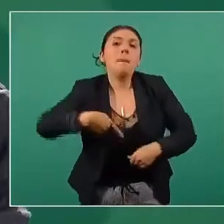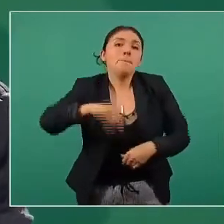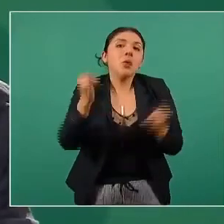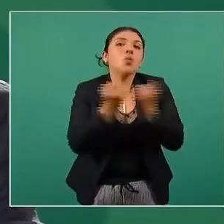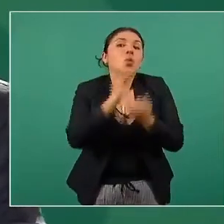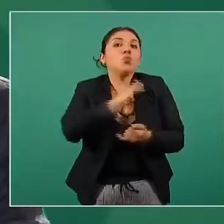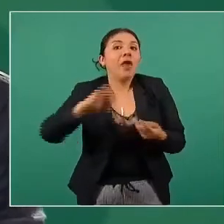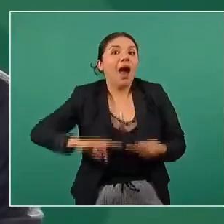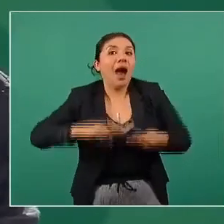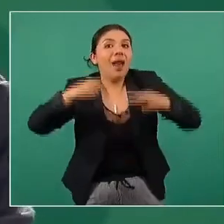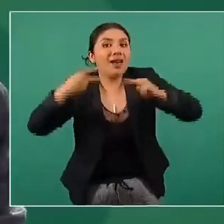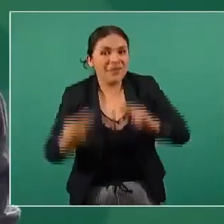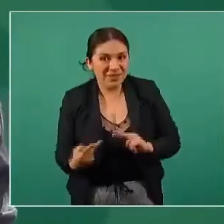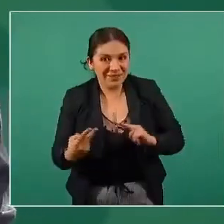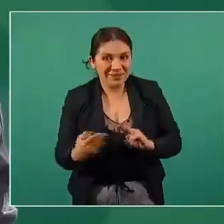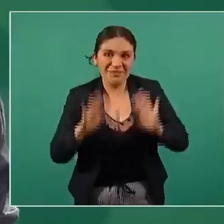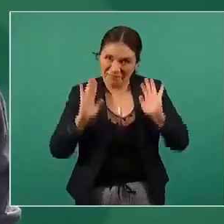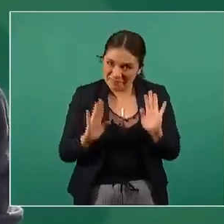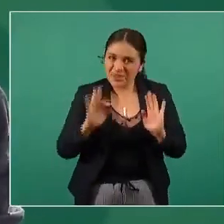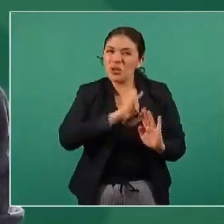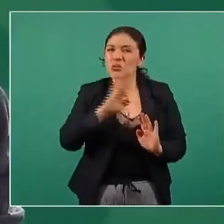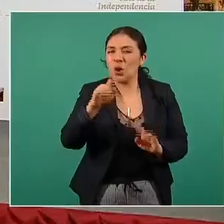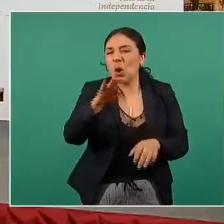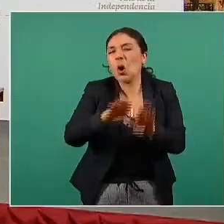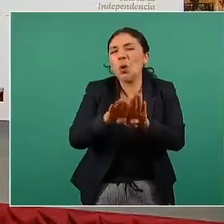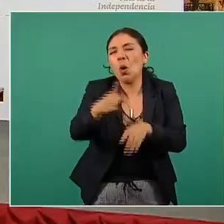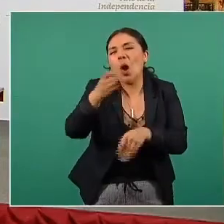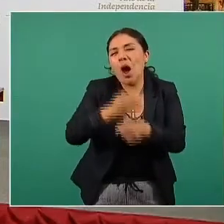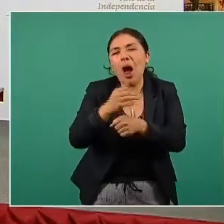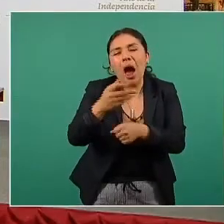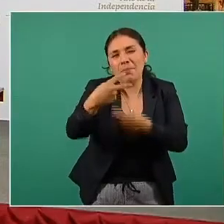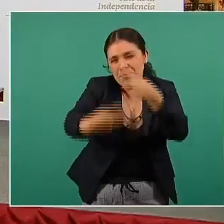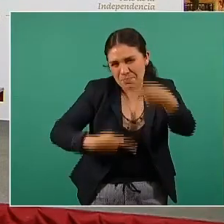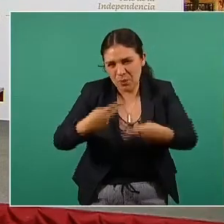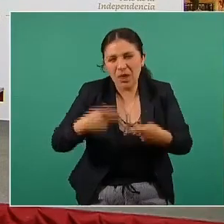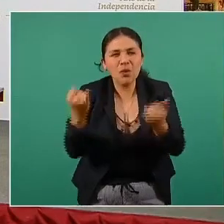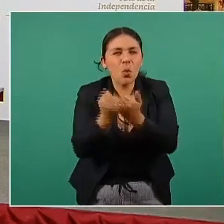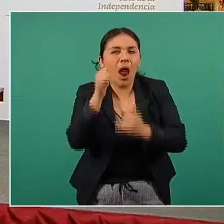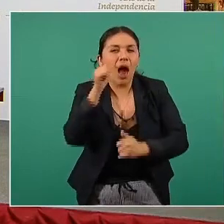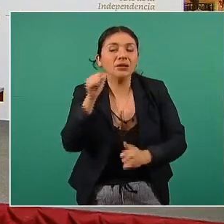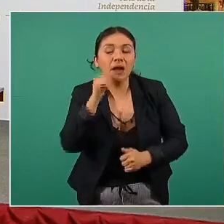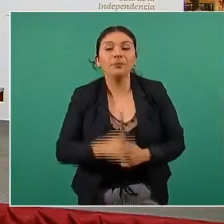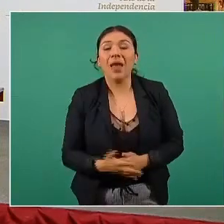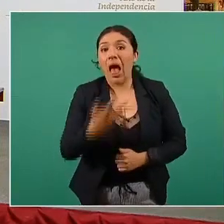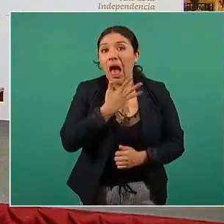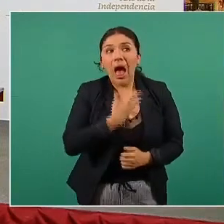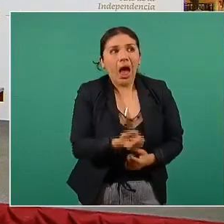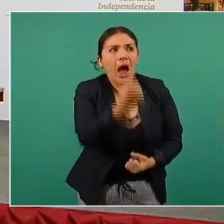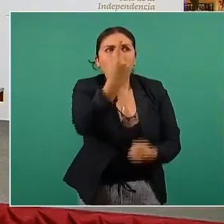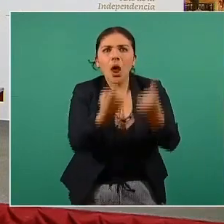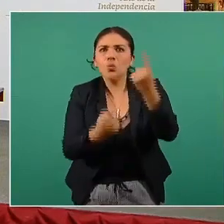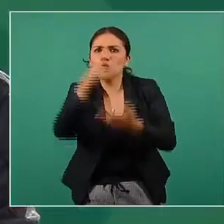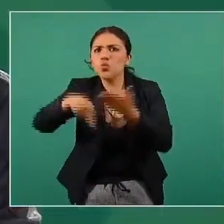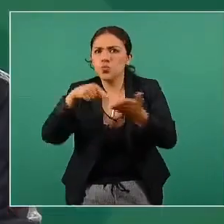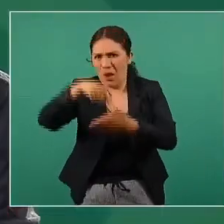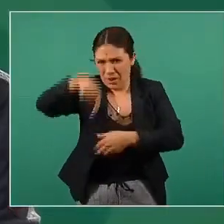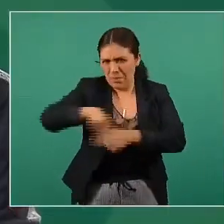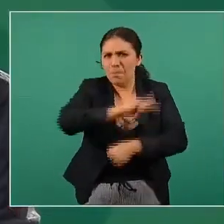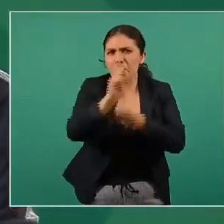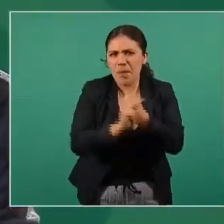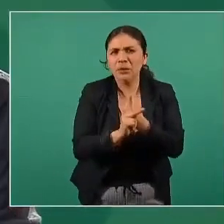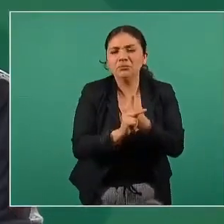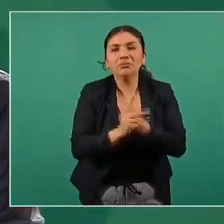ocurrir lo inverso y aterrizo en la pregunta como lo hacíamos ayer. Hay zonas del país que tienen